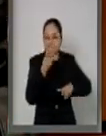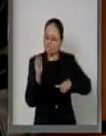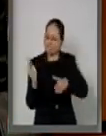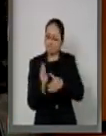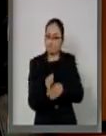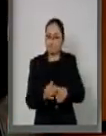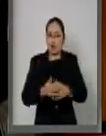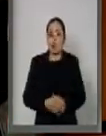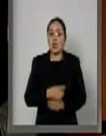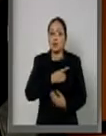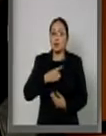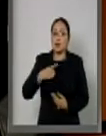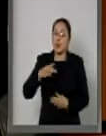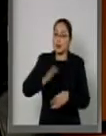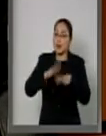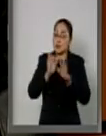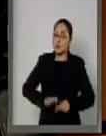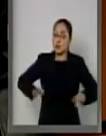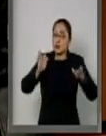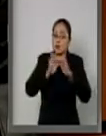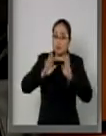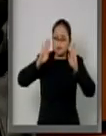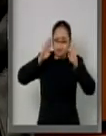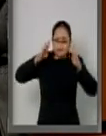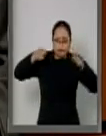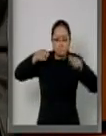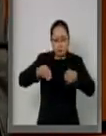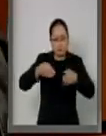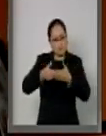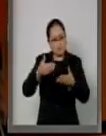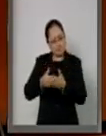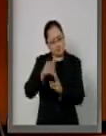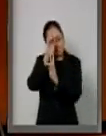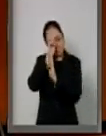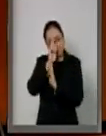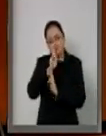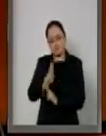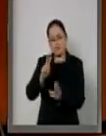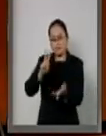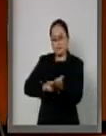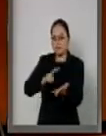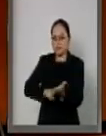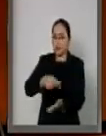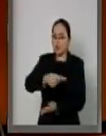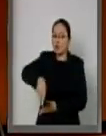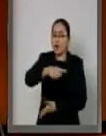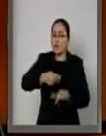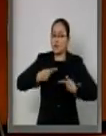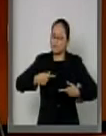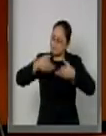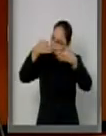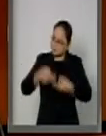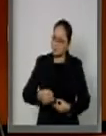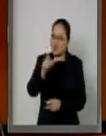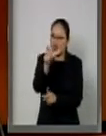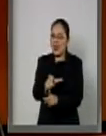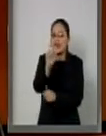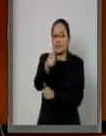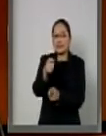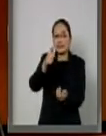Debemos de atender este tema con la seriedad y respeto que merecen en su dignidad como personas